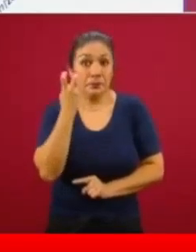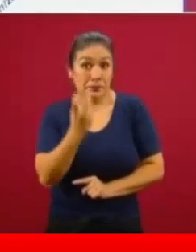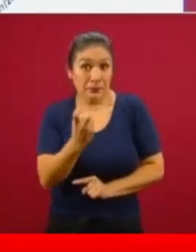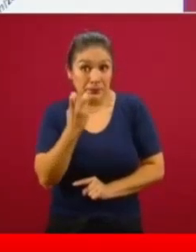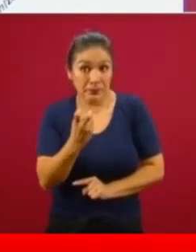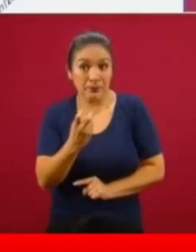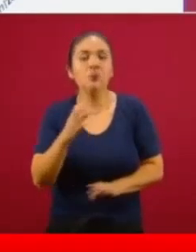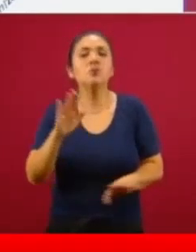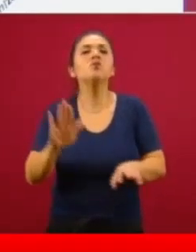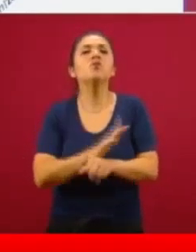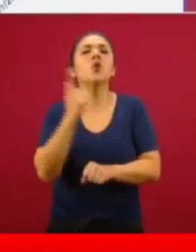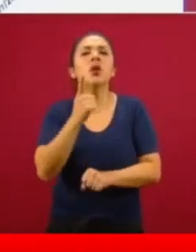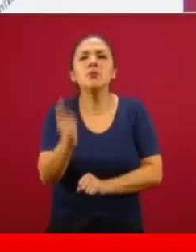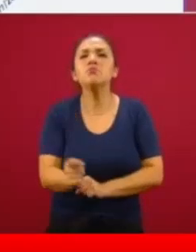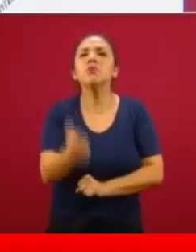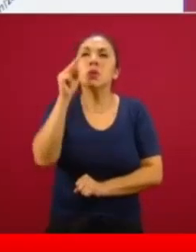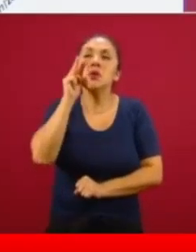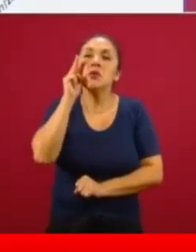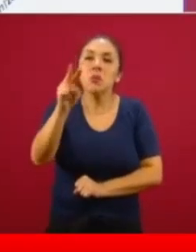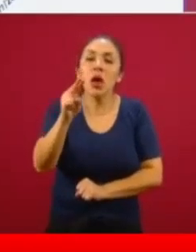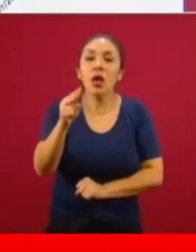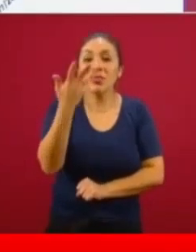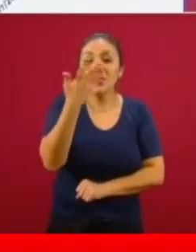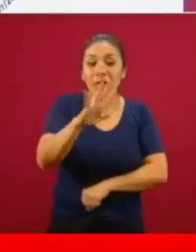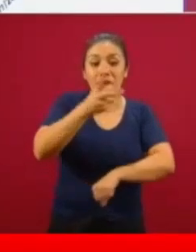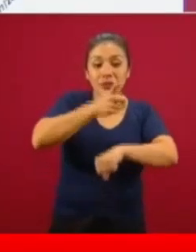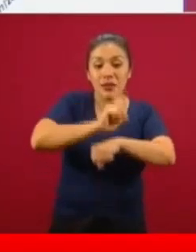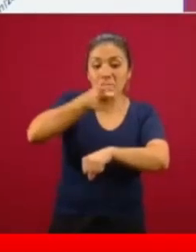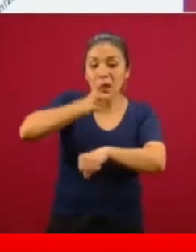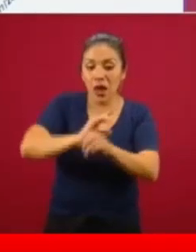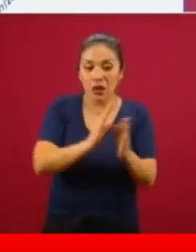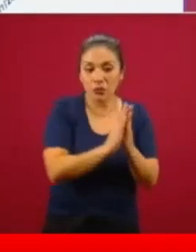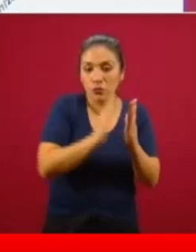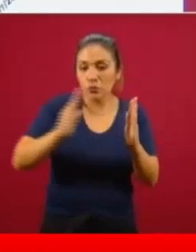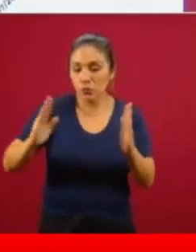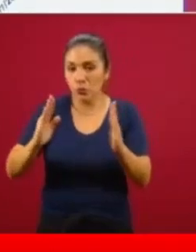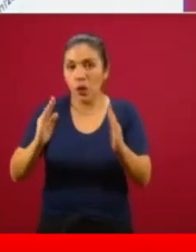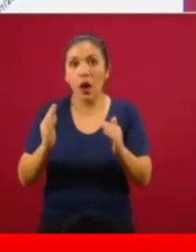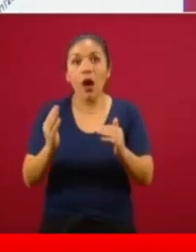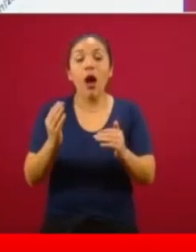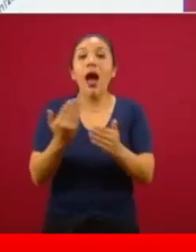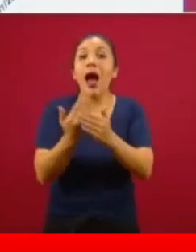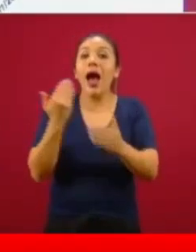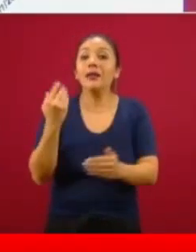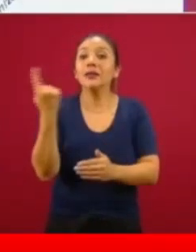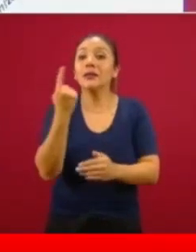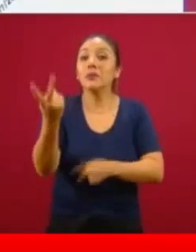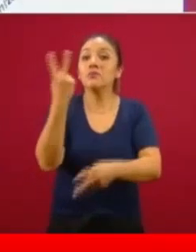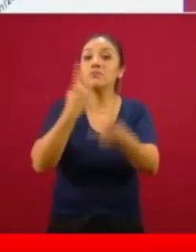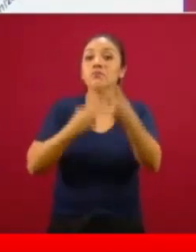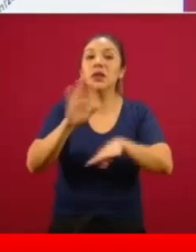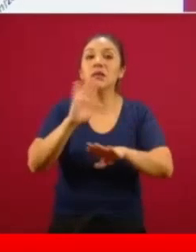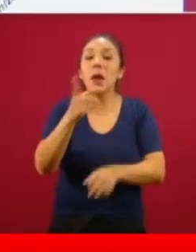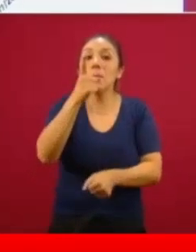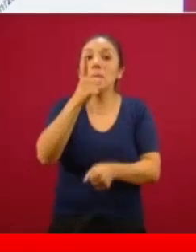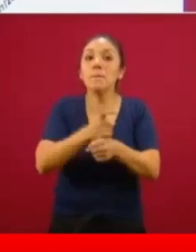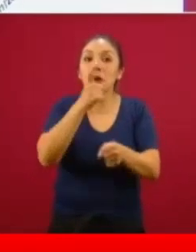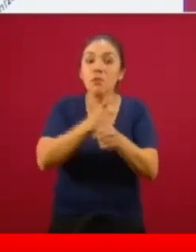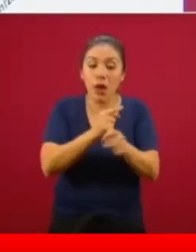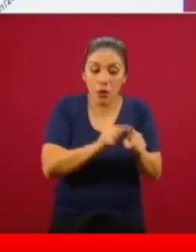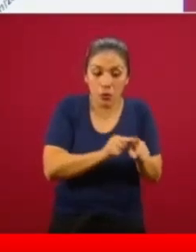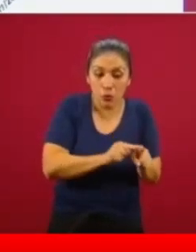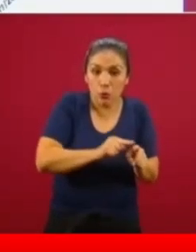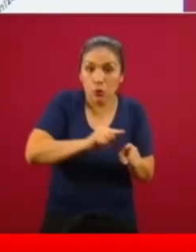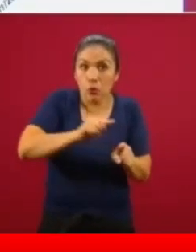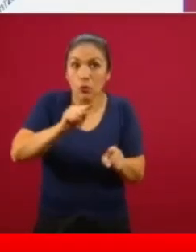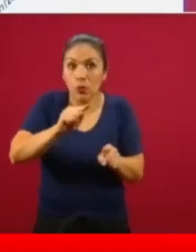presentaron en el intervalo de 10 días, antes de que viniera el punto de inflexión. Y